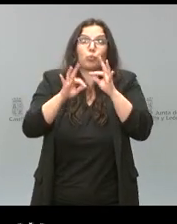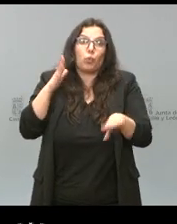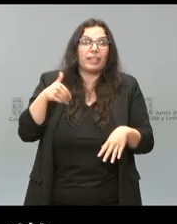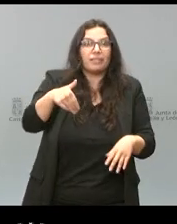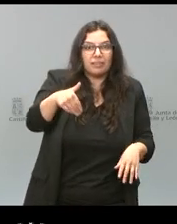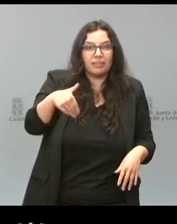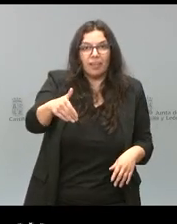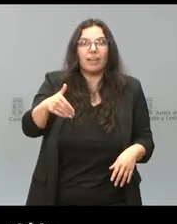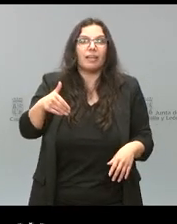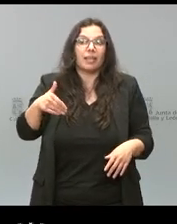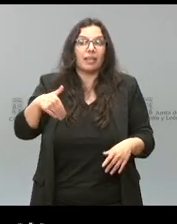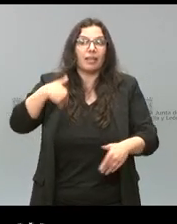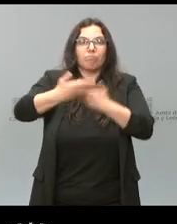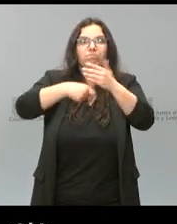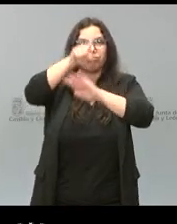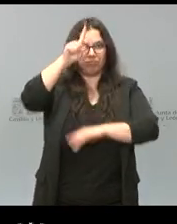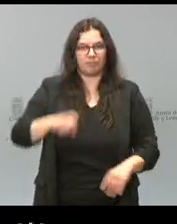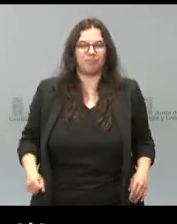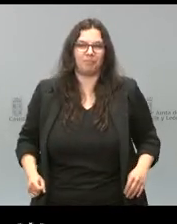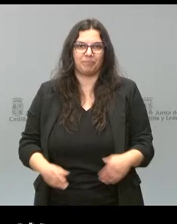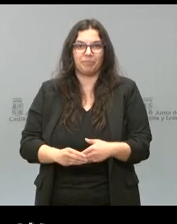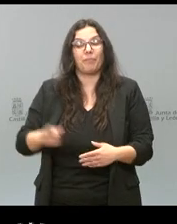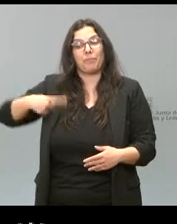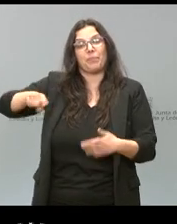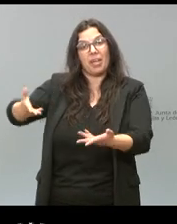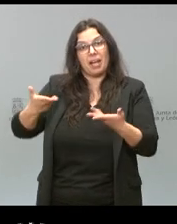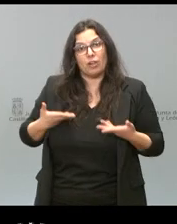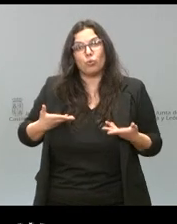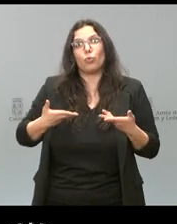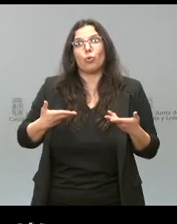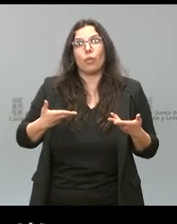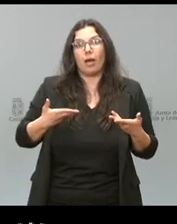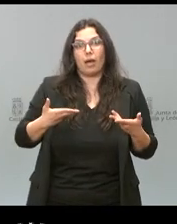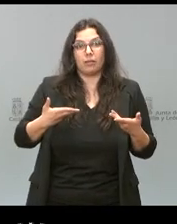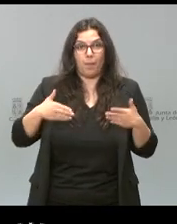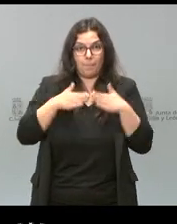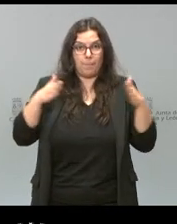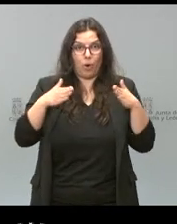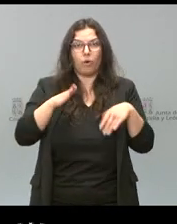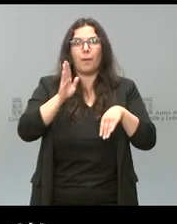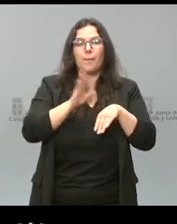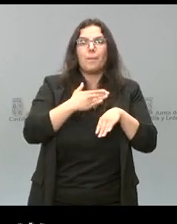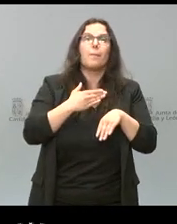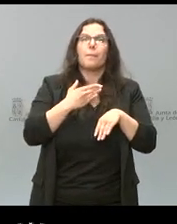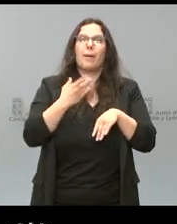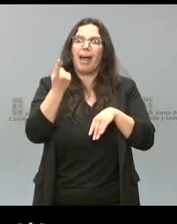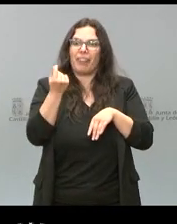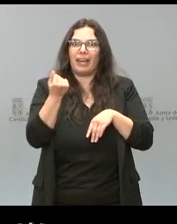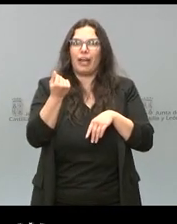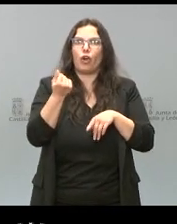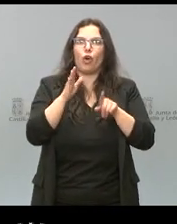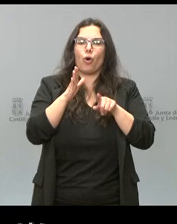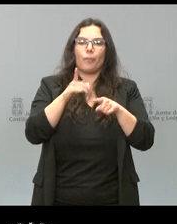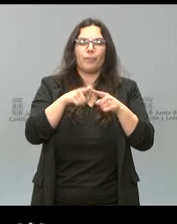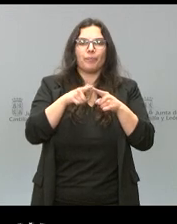que vaya todo para adelante. Nos ha ayudado desde el punto uno para la adquisición de un capital circulante, nos ha